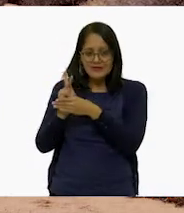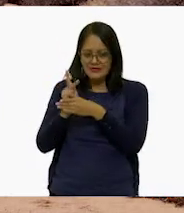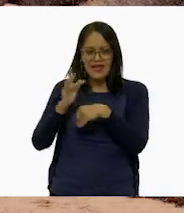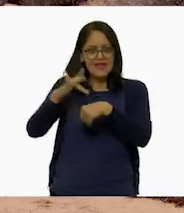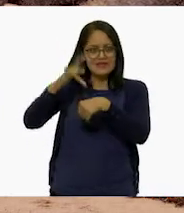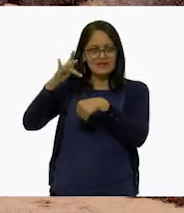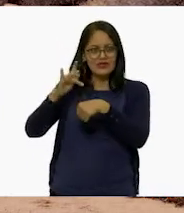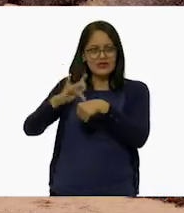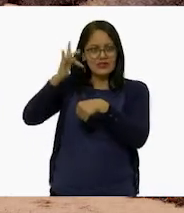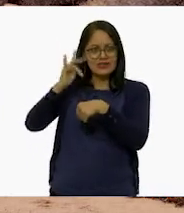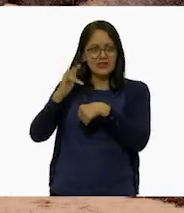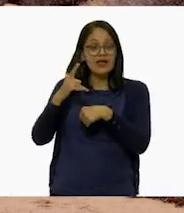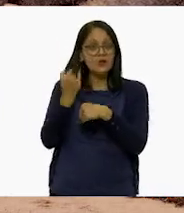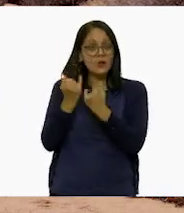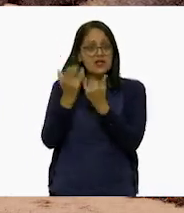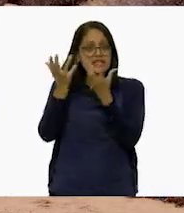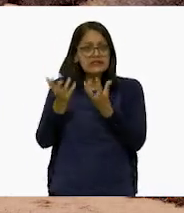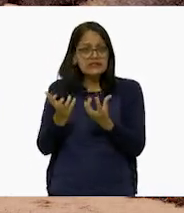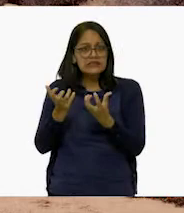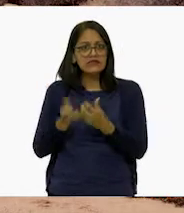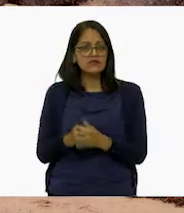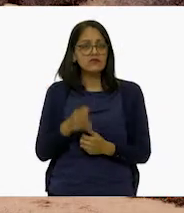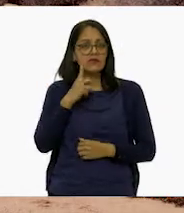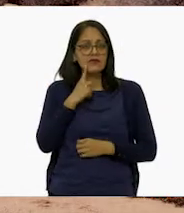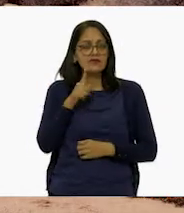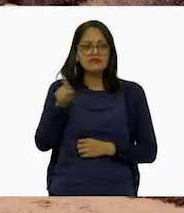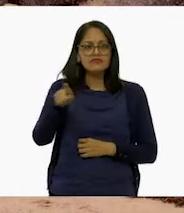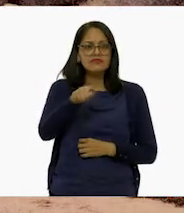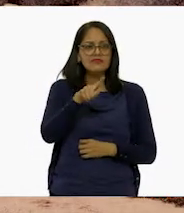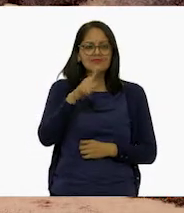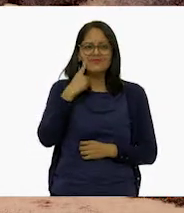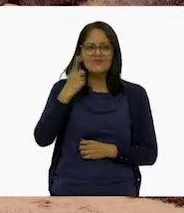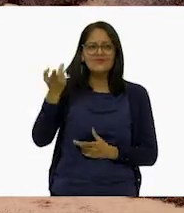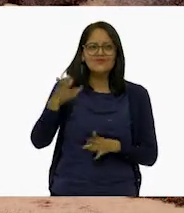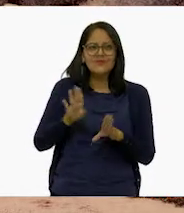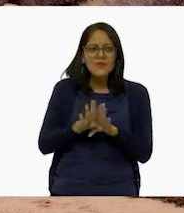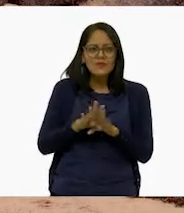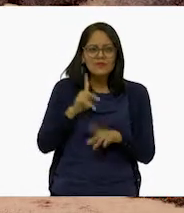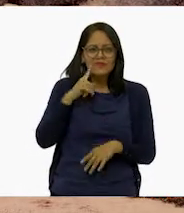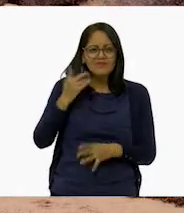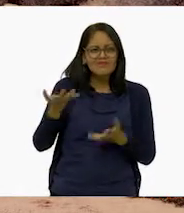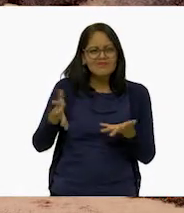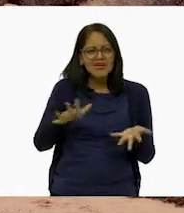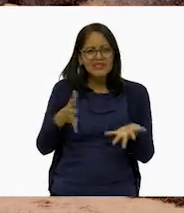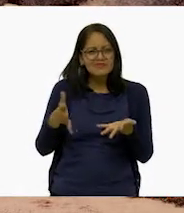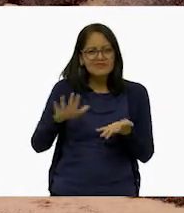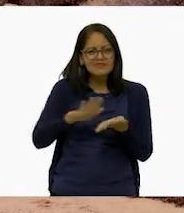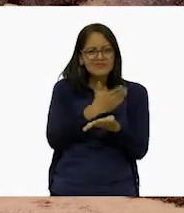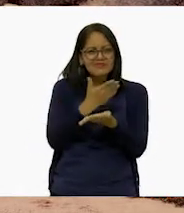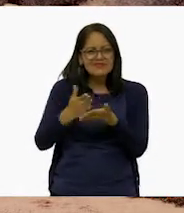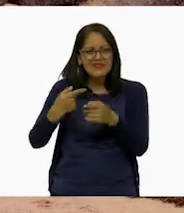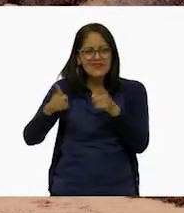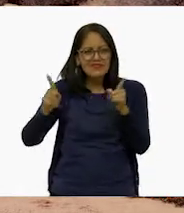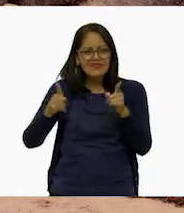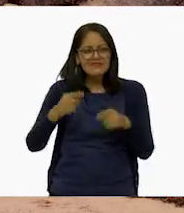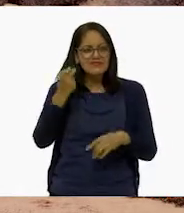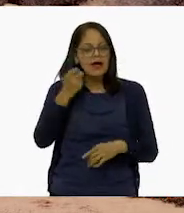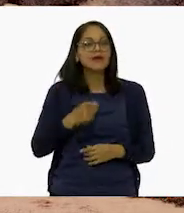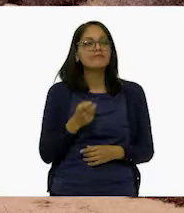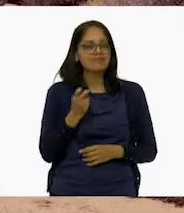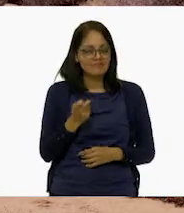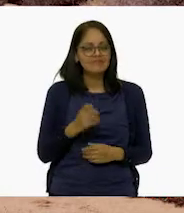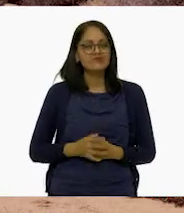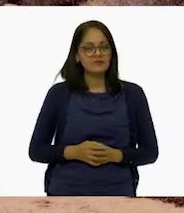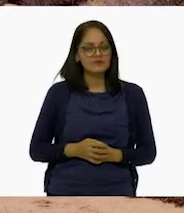distribuye de manera, ¿cómo ven? Irregular. Sí, totalmente. Cierto.